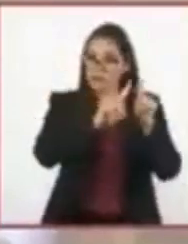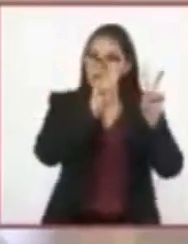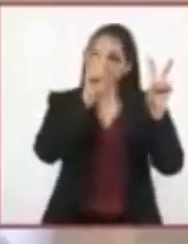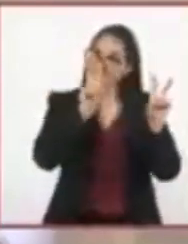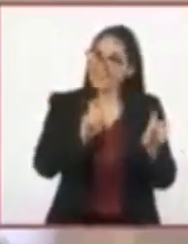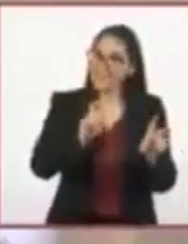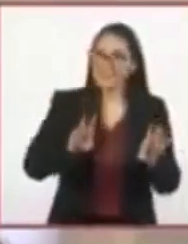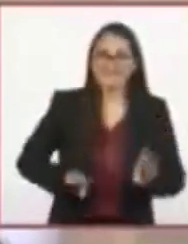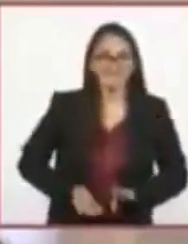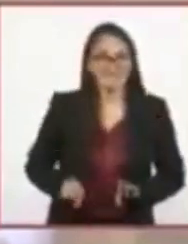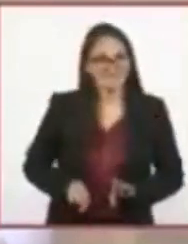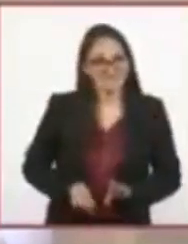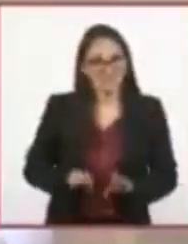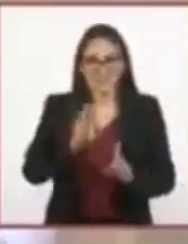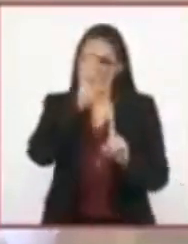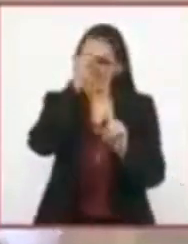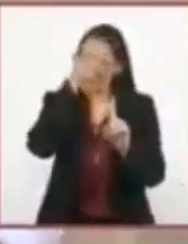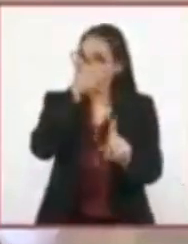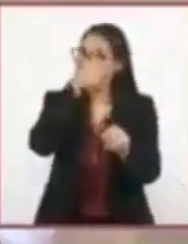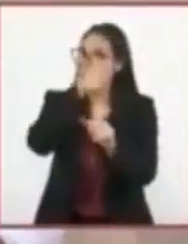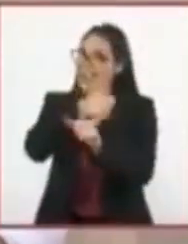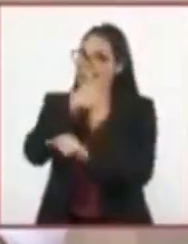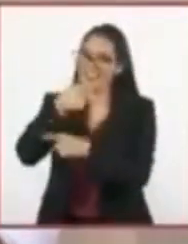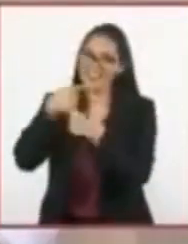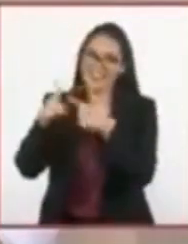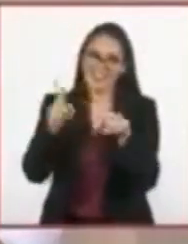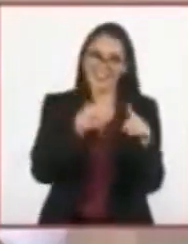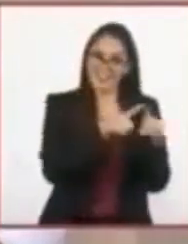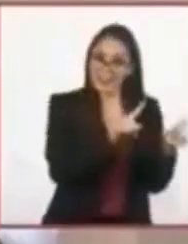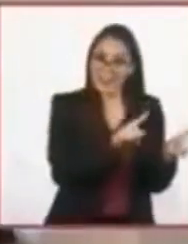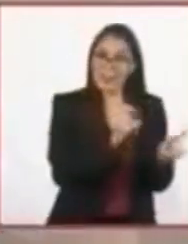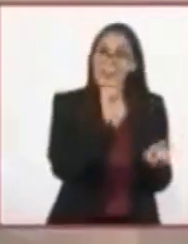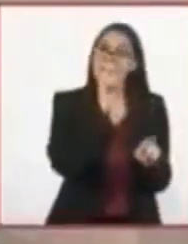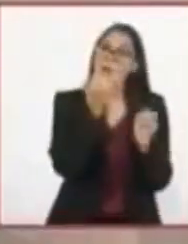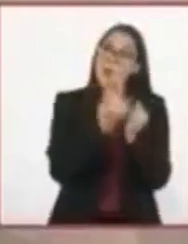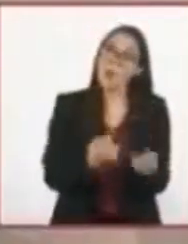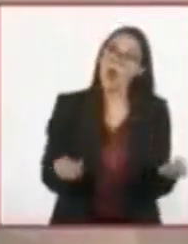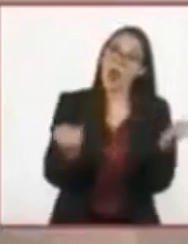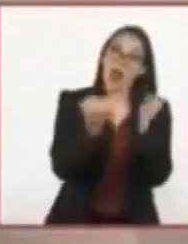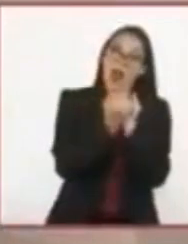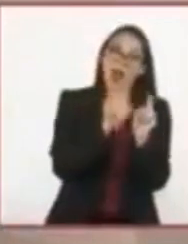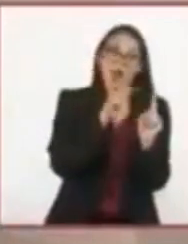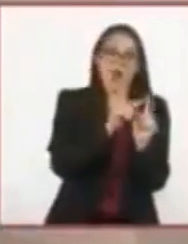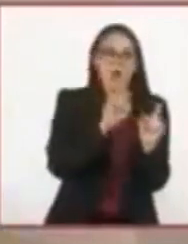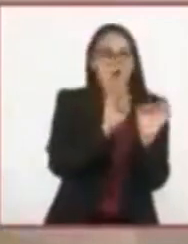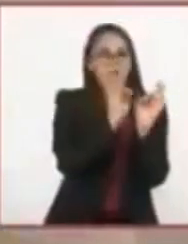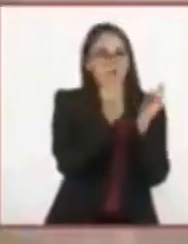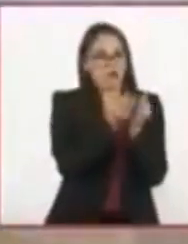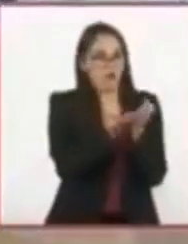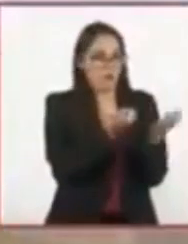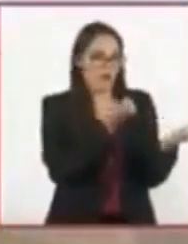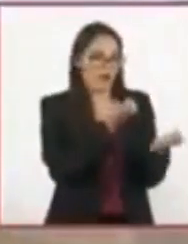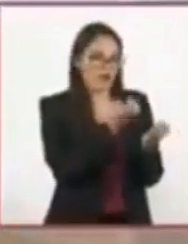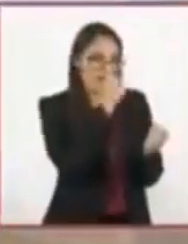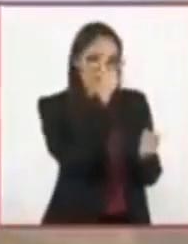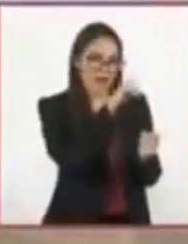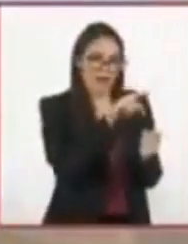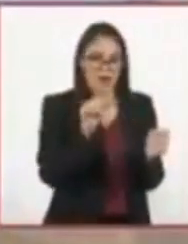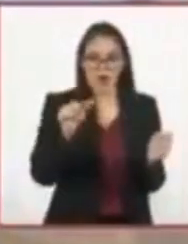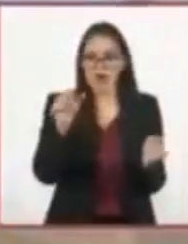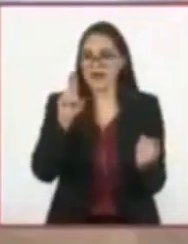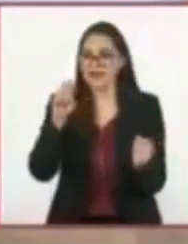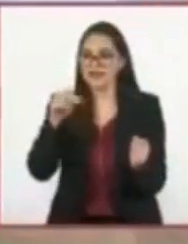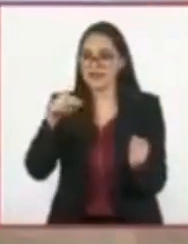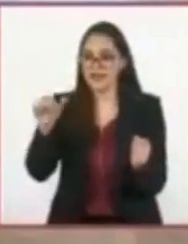características y propósitos distintos. No es lo mismo escribir un ensayo que una reseña, un